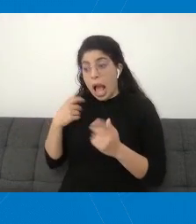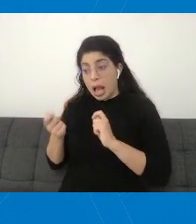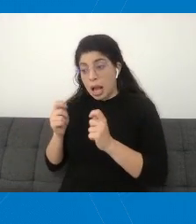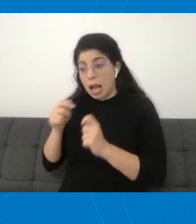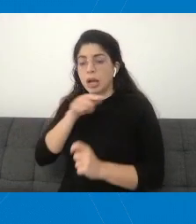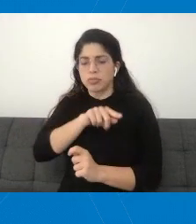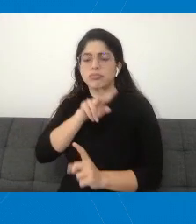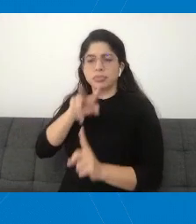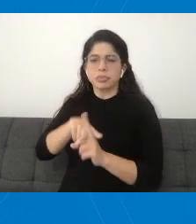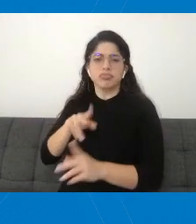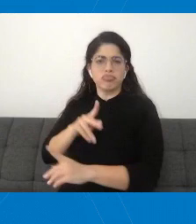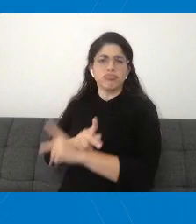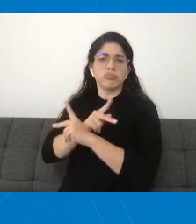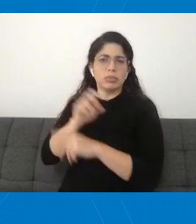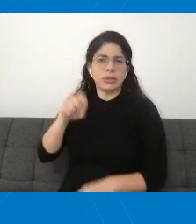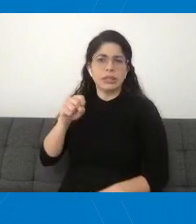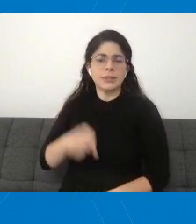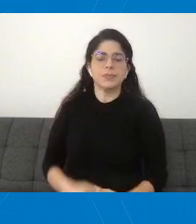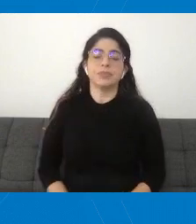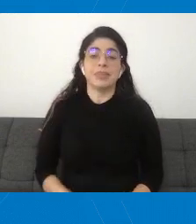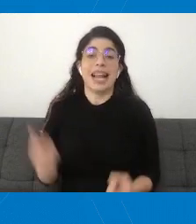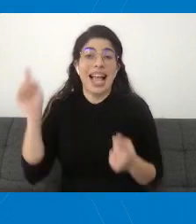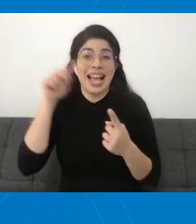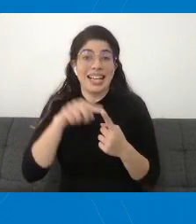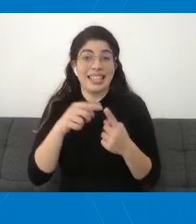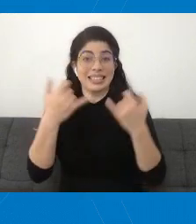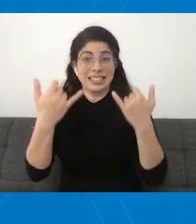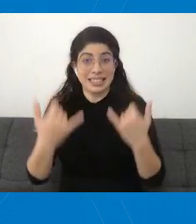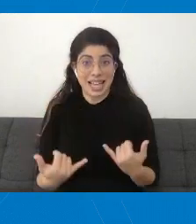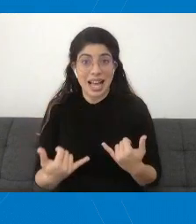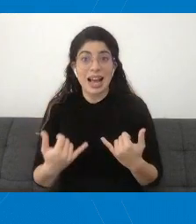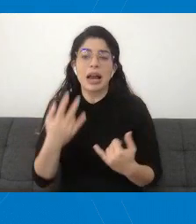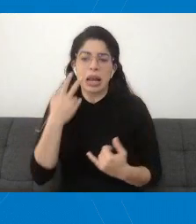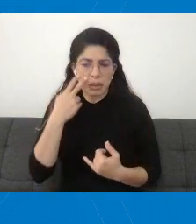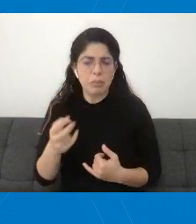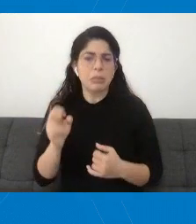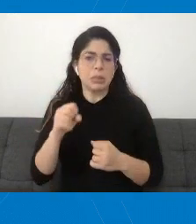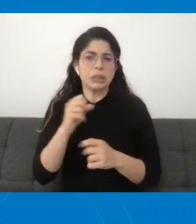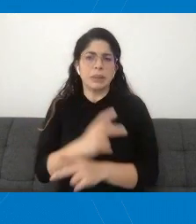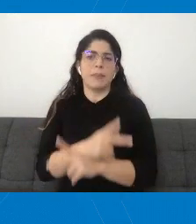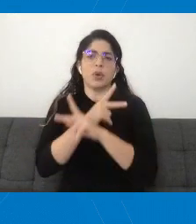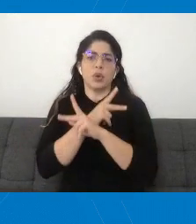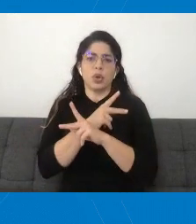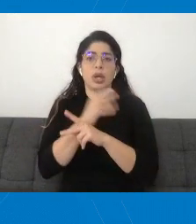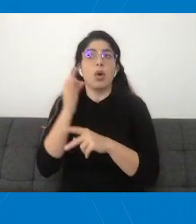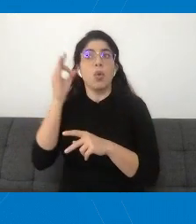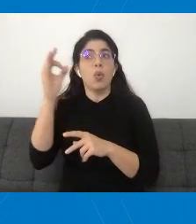La, hasta ahora, la expectativa es que proteja contra otras nuevas.